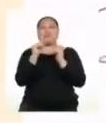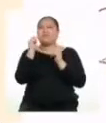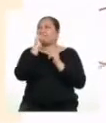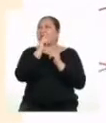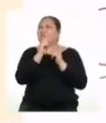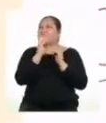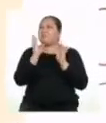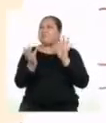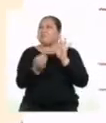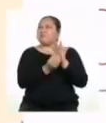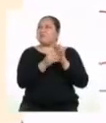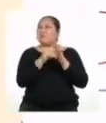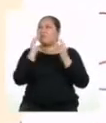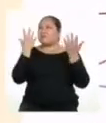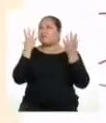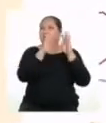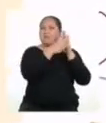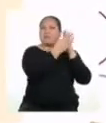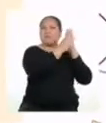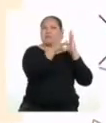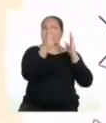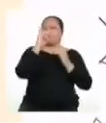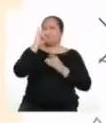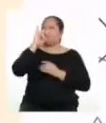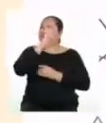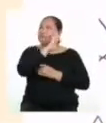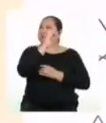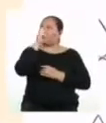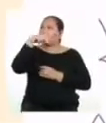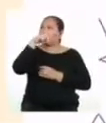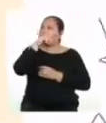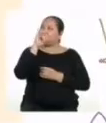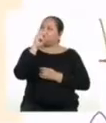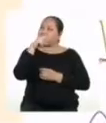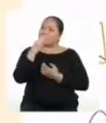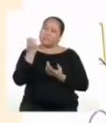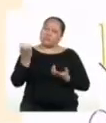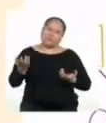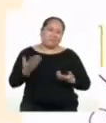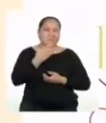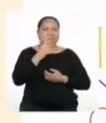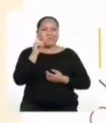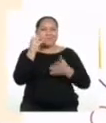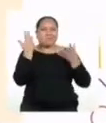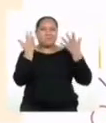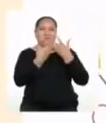la onda del fanzine. Que es informal, lúdica, quizá un poco rebelde incluso.